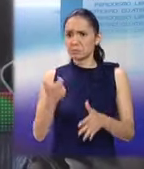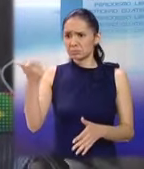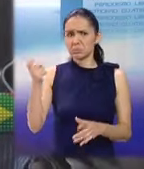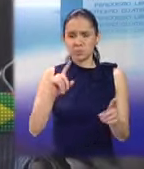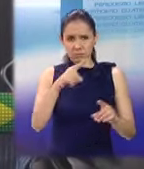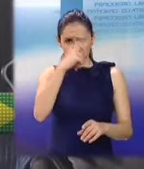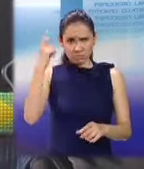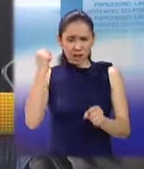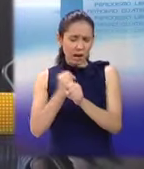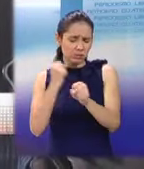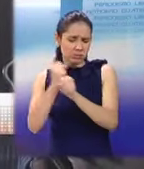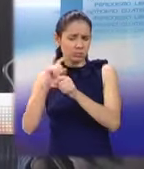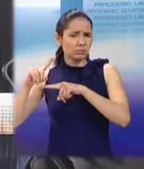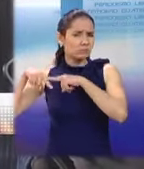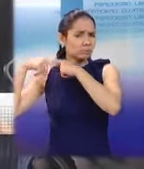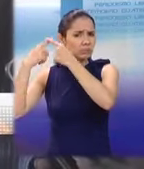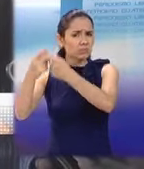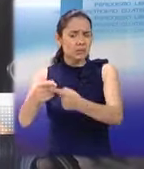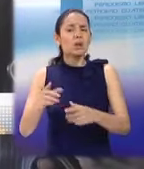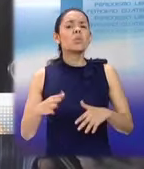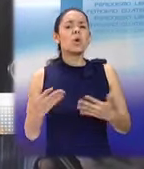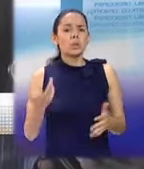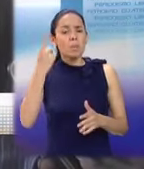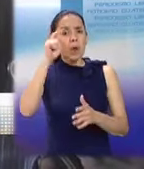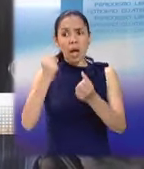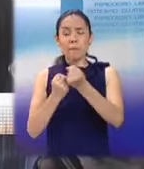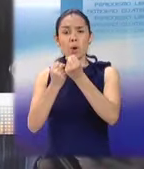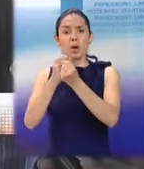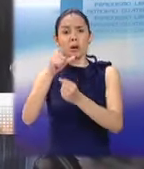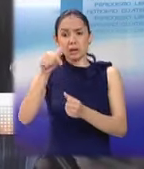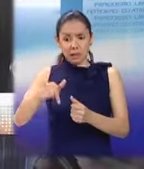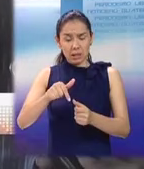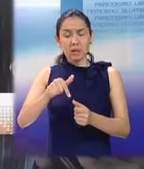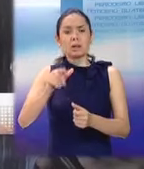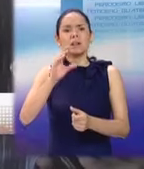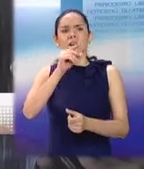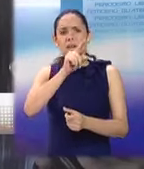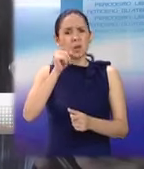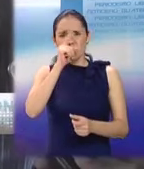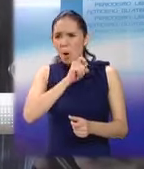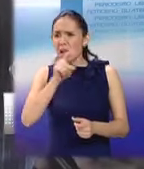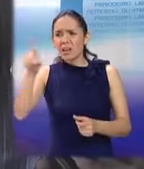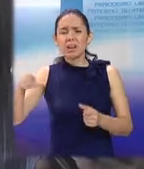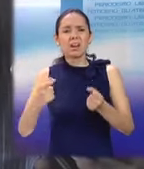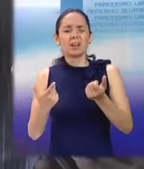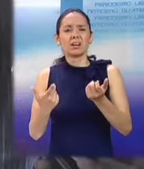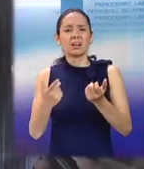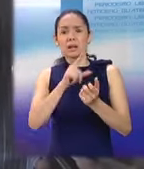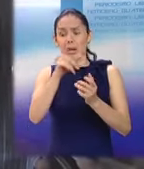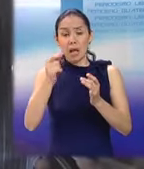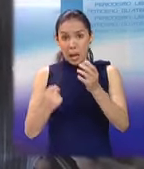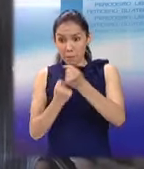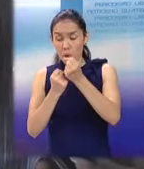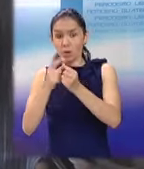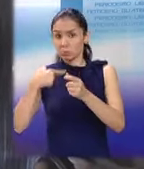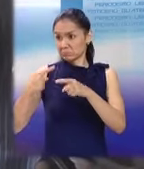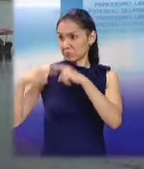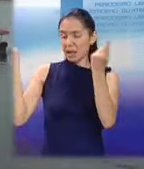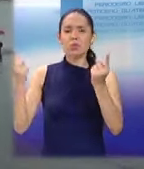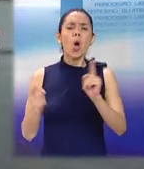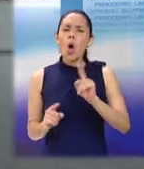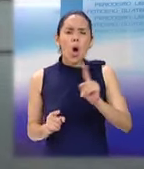trabajando desde muchísimos años en el ambiente y explotando en buenas épocas el turismo y que tampoco queremos sentar en ningún tipo de contradicción con ellos,